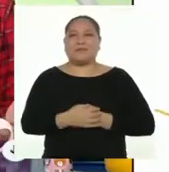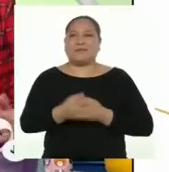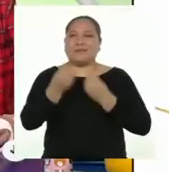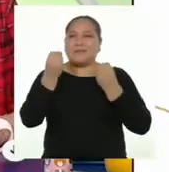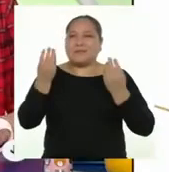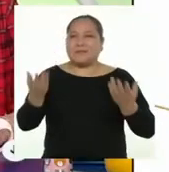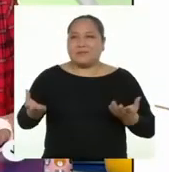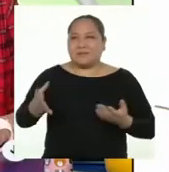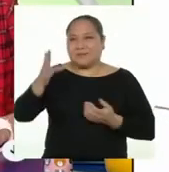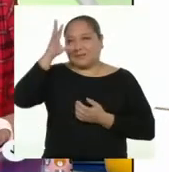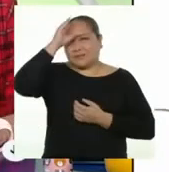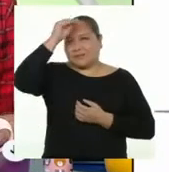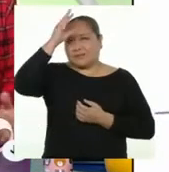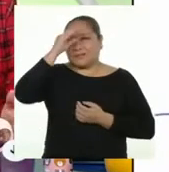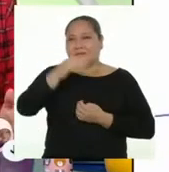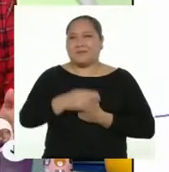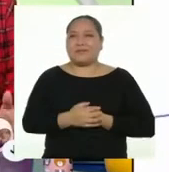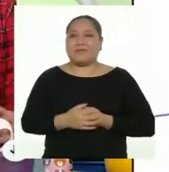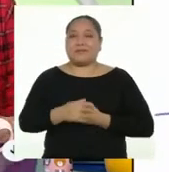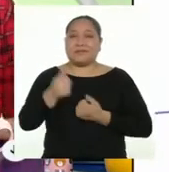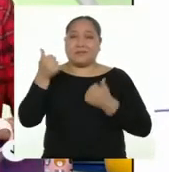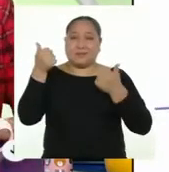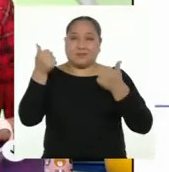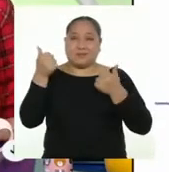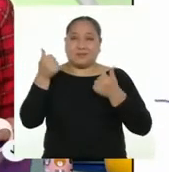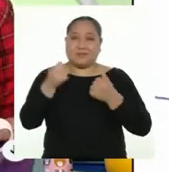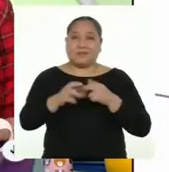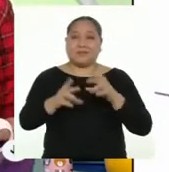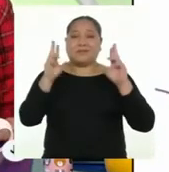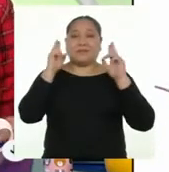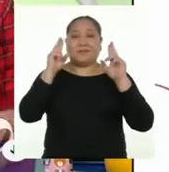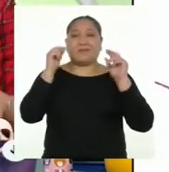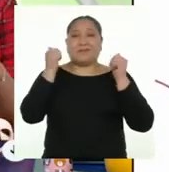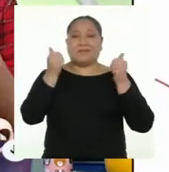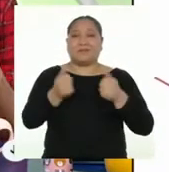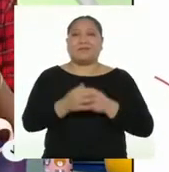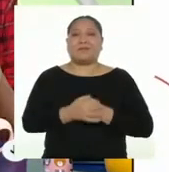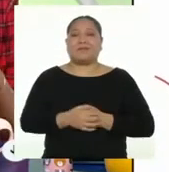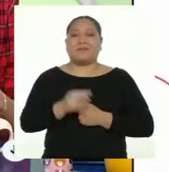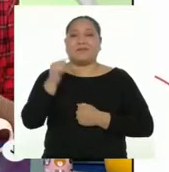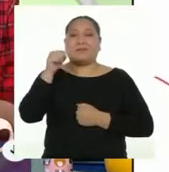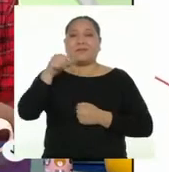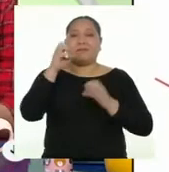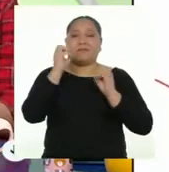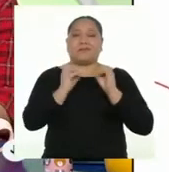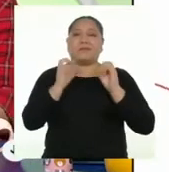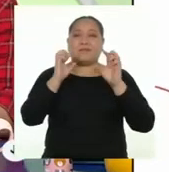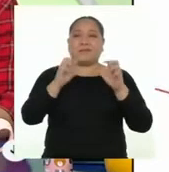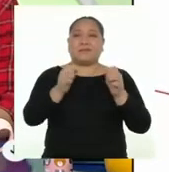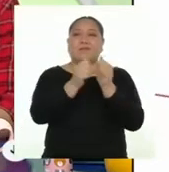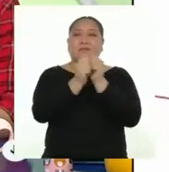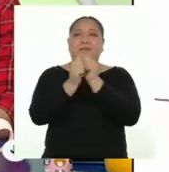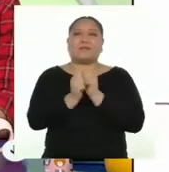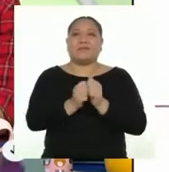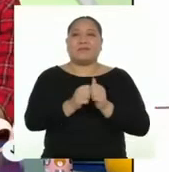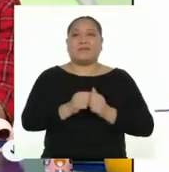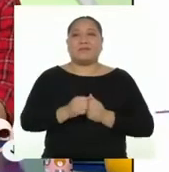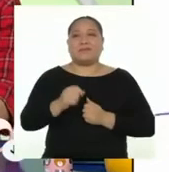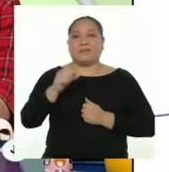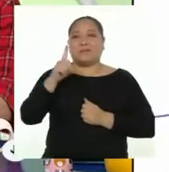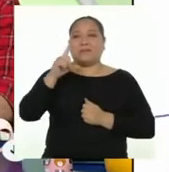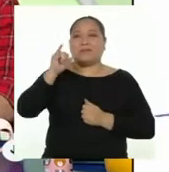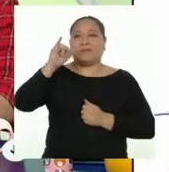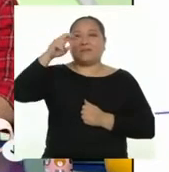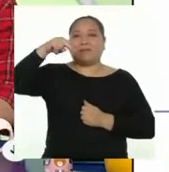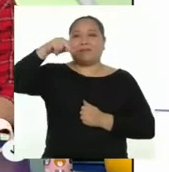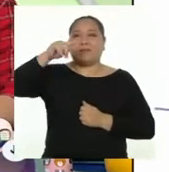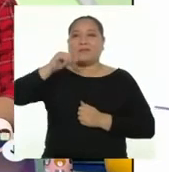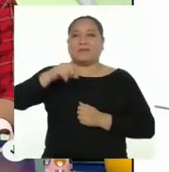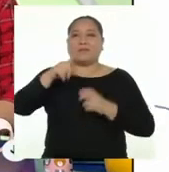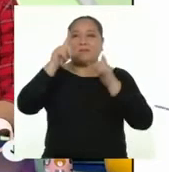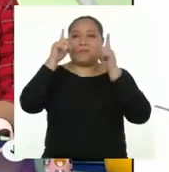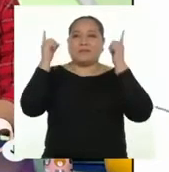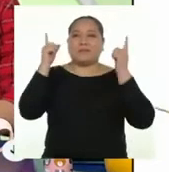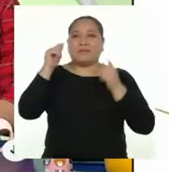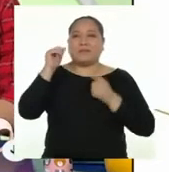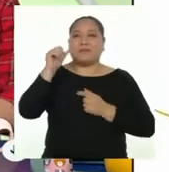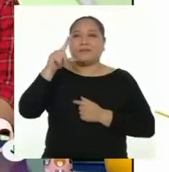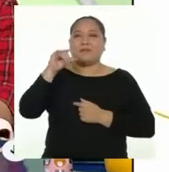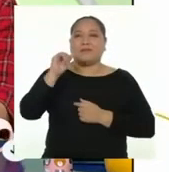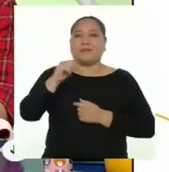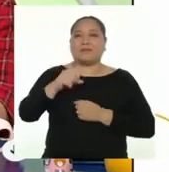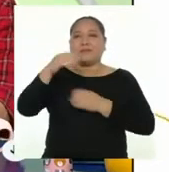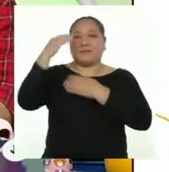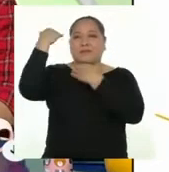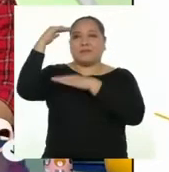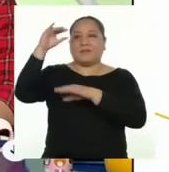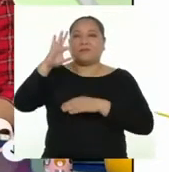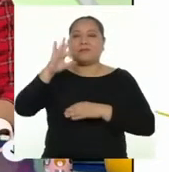¿Cómo están, chicas y chicos? ¿Bien? Espero que sí. En esta oportunidad nos acompañan Linton de Loreto, Thalía